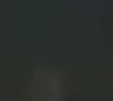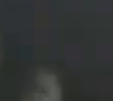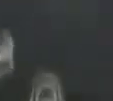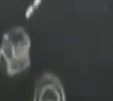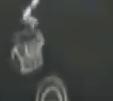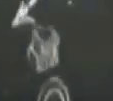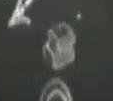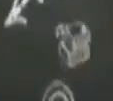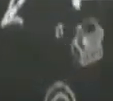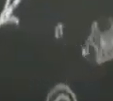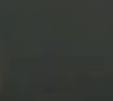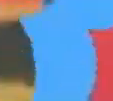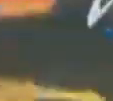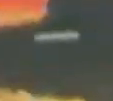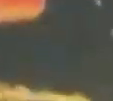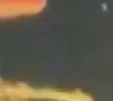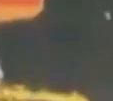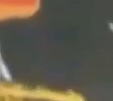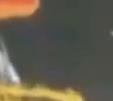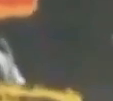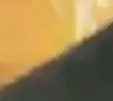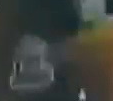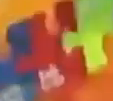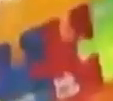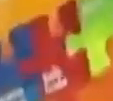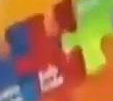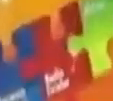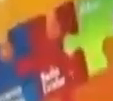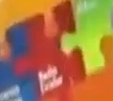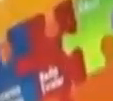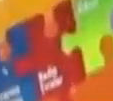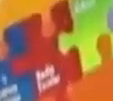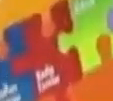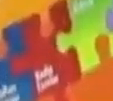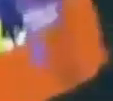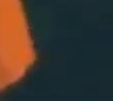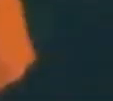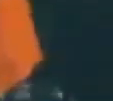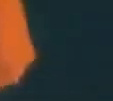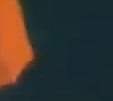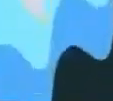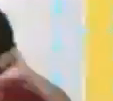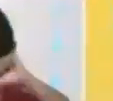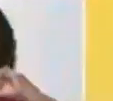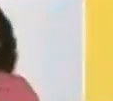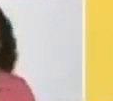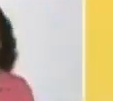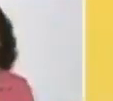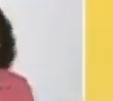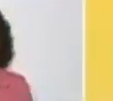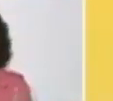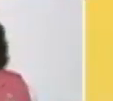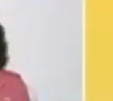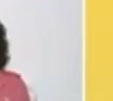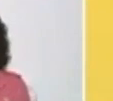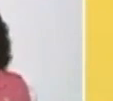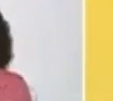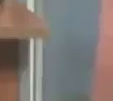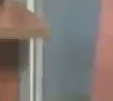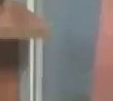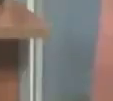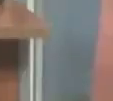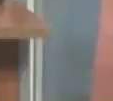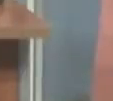TV, Edumedia, Junta Bid, y la Dirección General de Recursos para el Aprendizaje, gente que conforma la